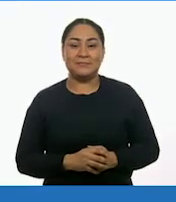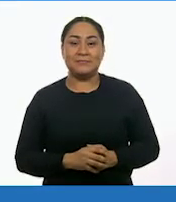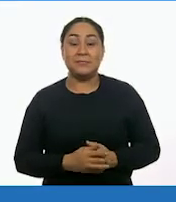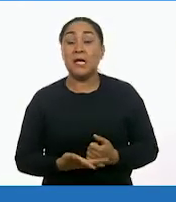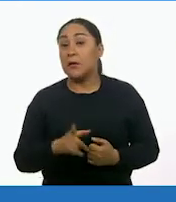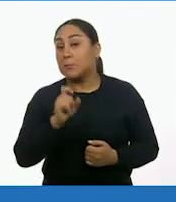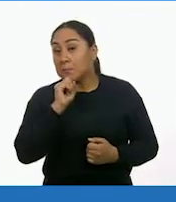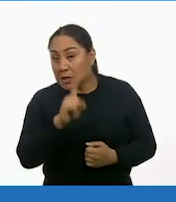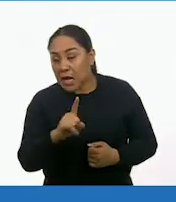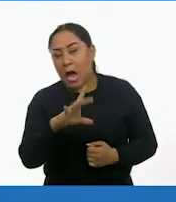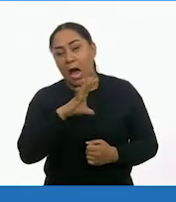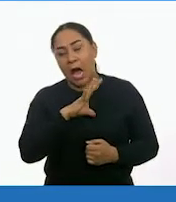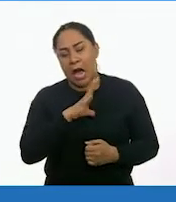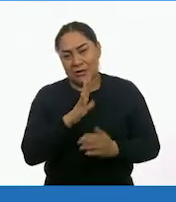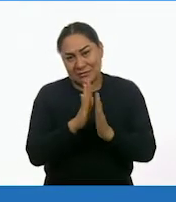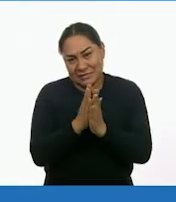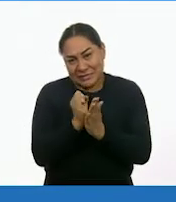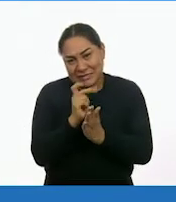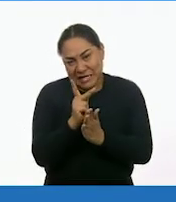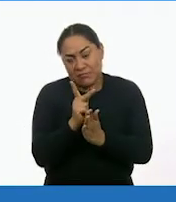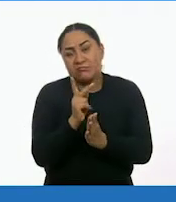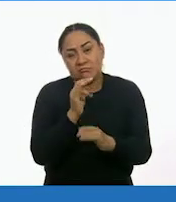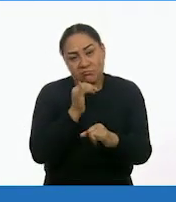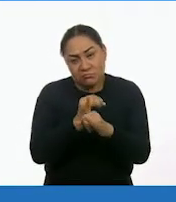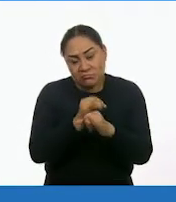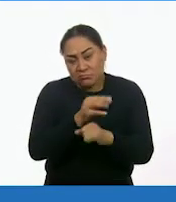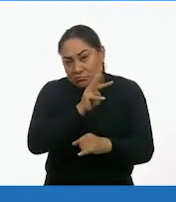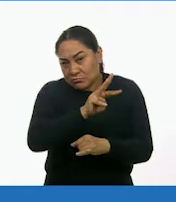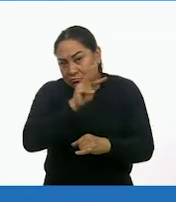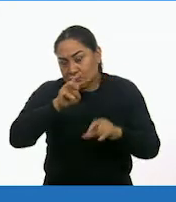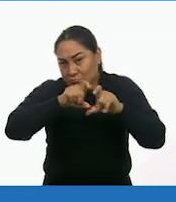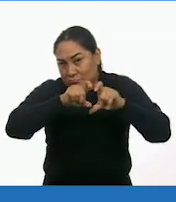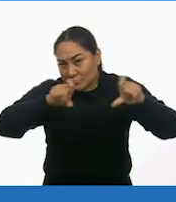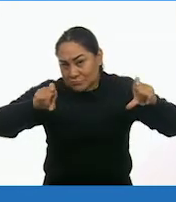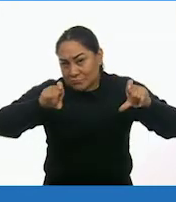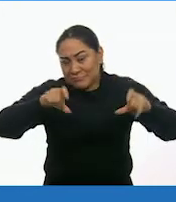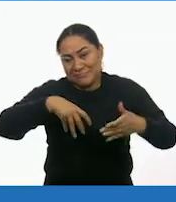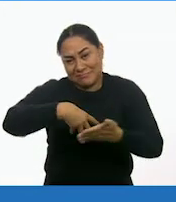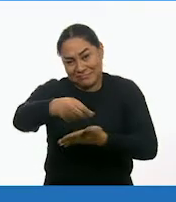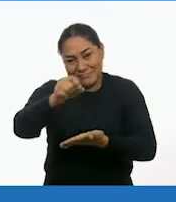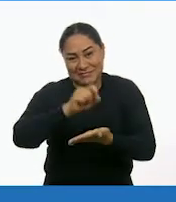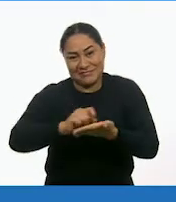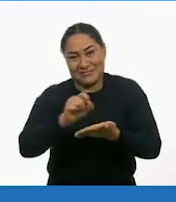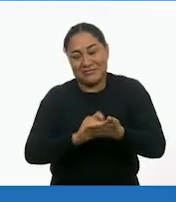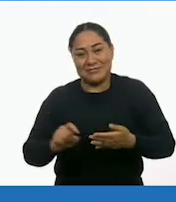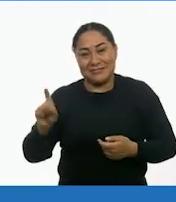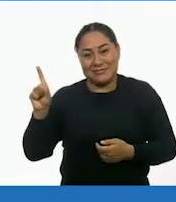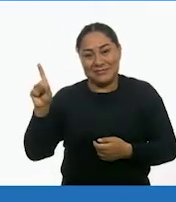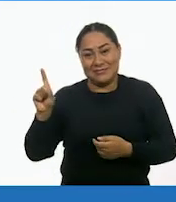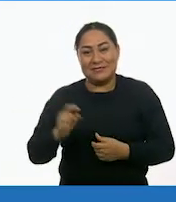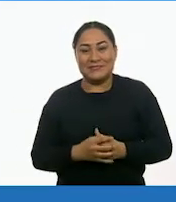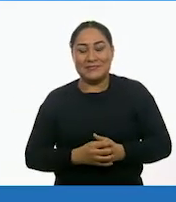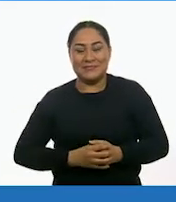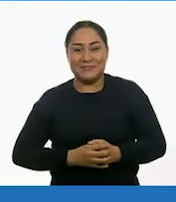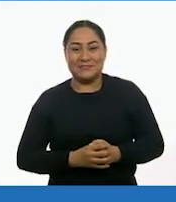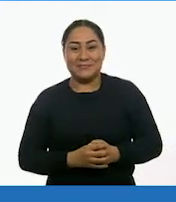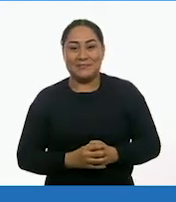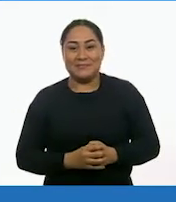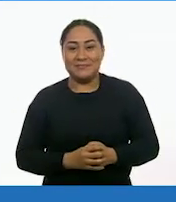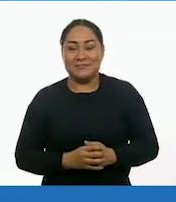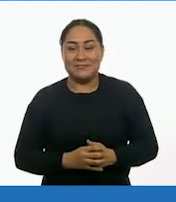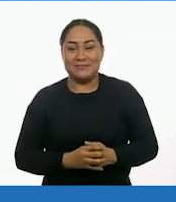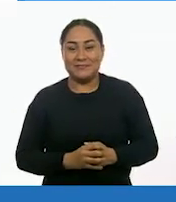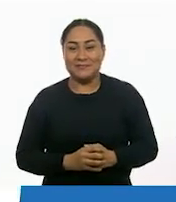También puedes encontrar los libros de texto en la página conaliteg.cep.gov.mx.